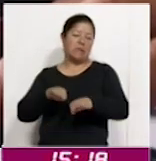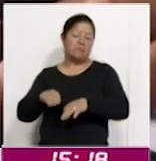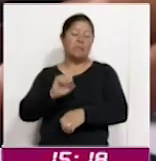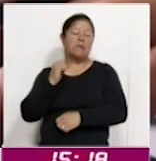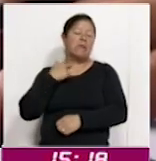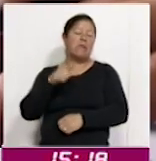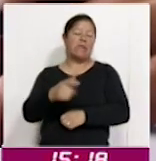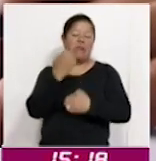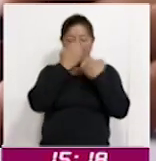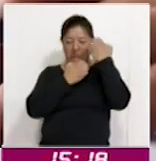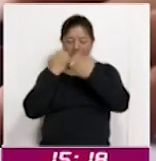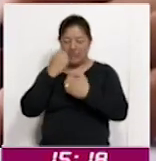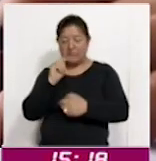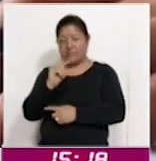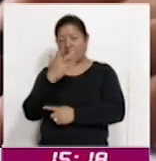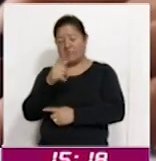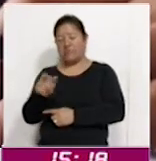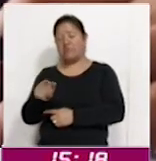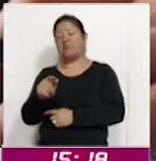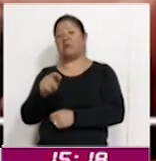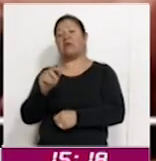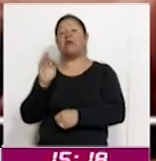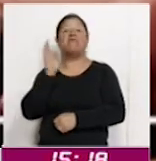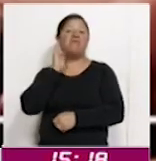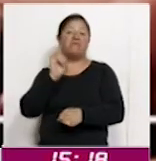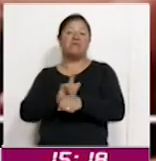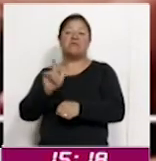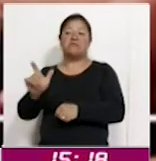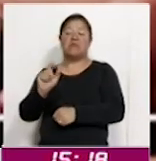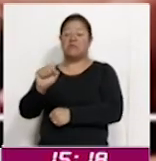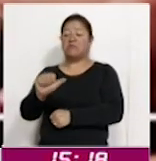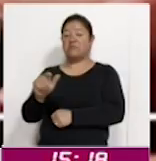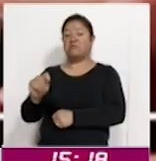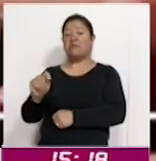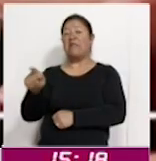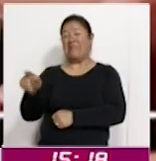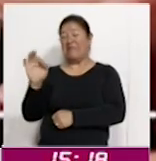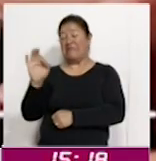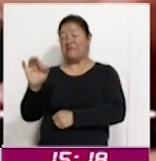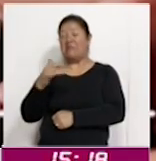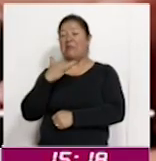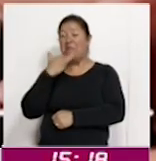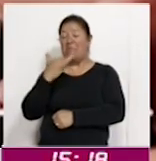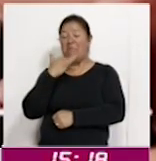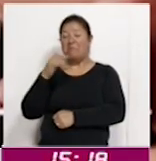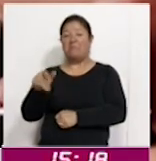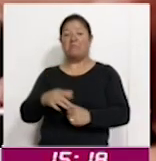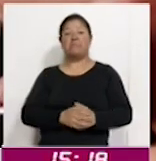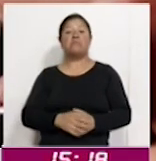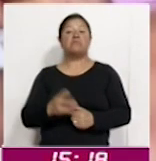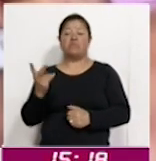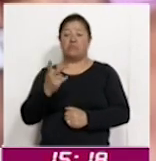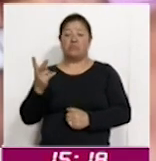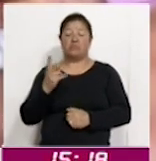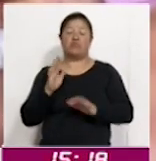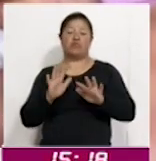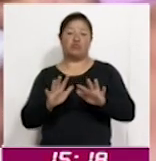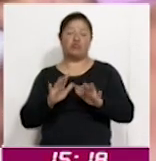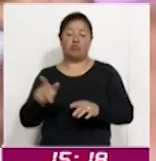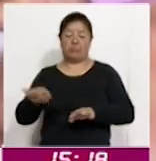de Análisis Técnico Fiscal del Servicio de Administración Tributaria, por presuntos actos de corrupción. Ambos ex altos funcionarios